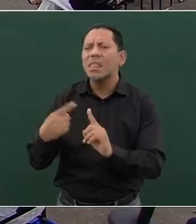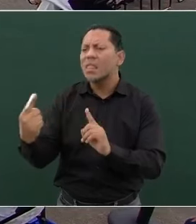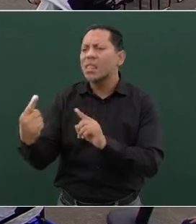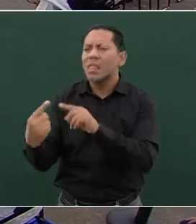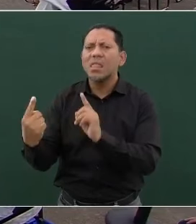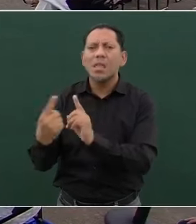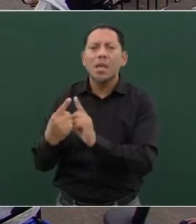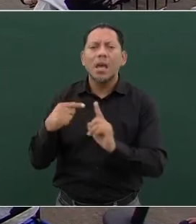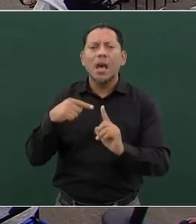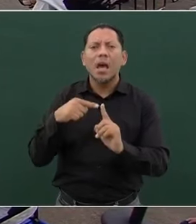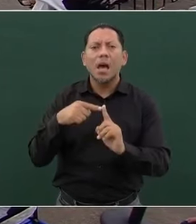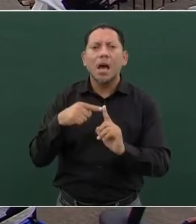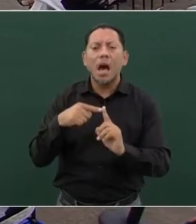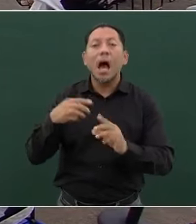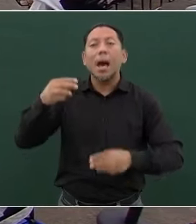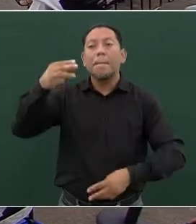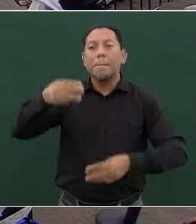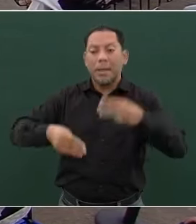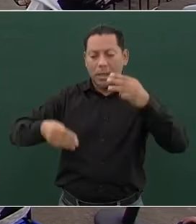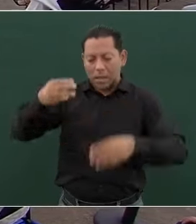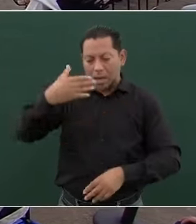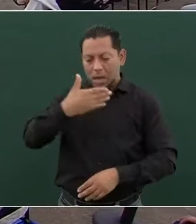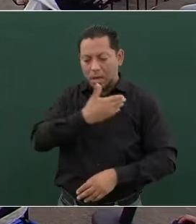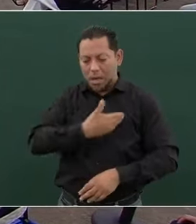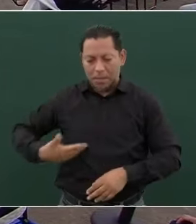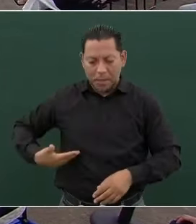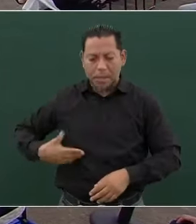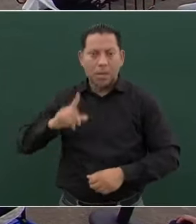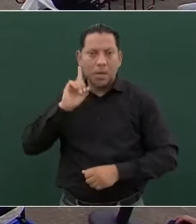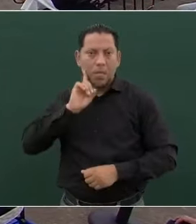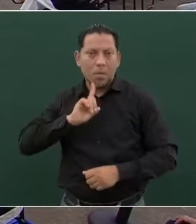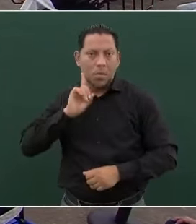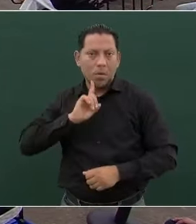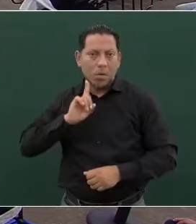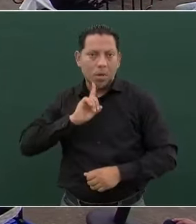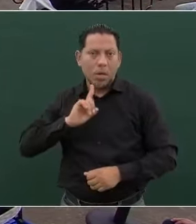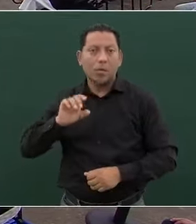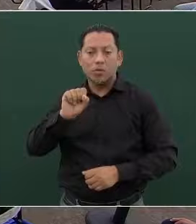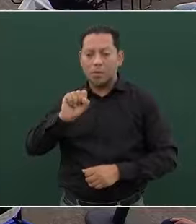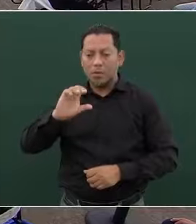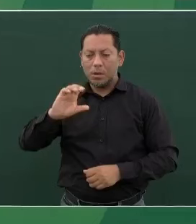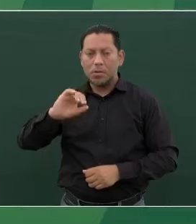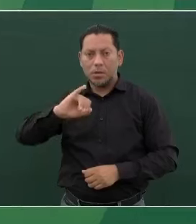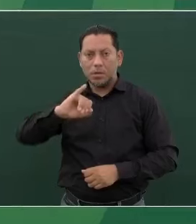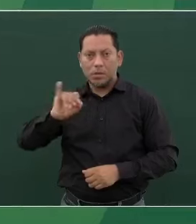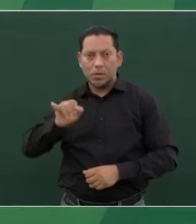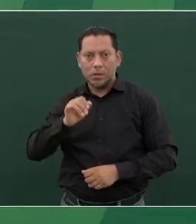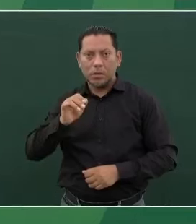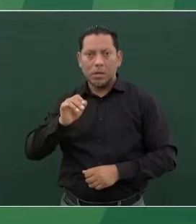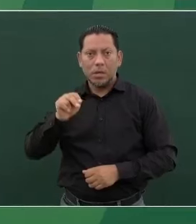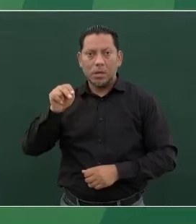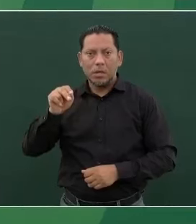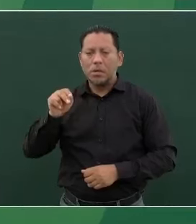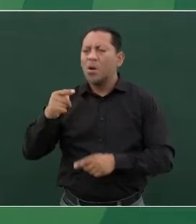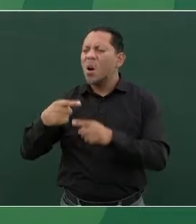La ministra presidenta de… De los magistrados del Tribunal. De la Suprema Corte. ¿Con quién?